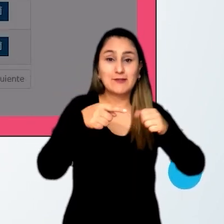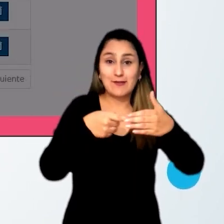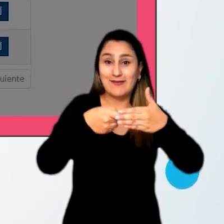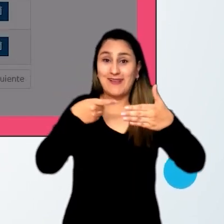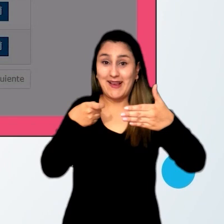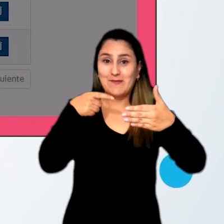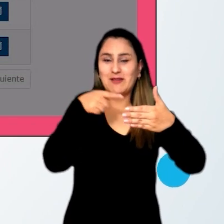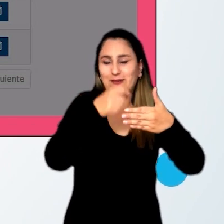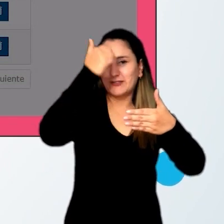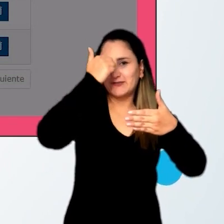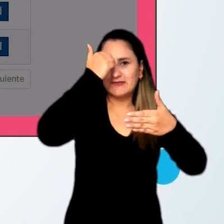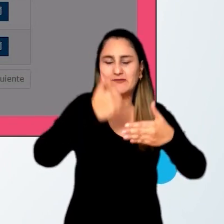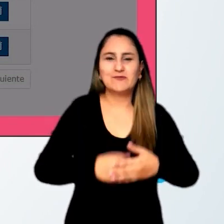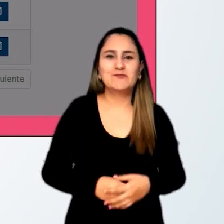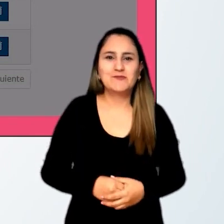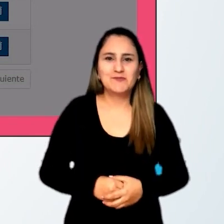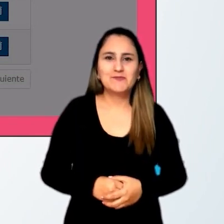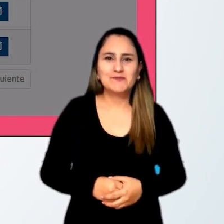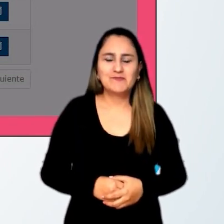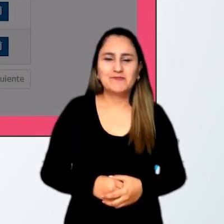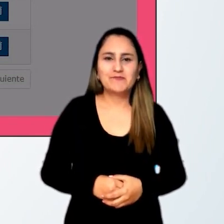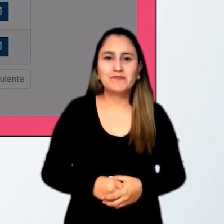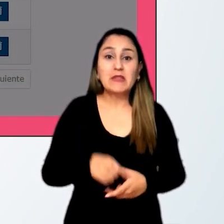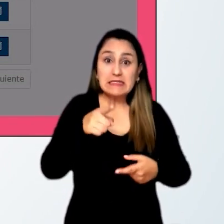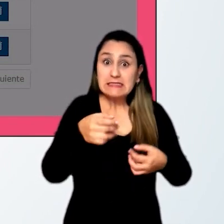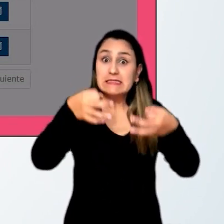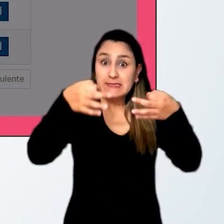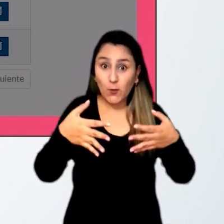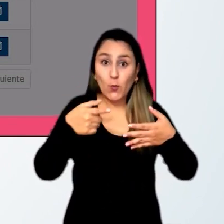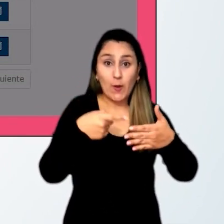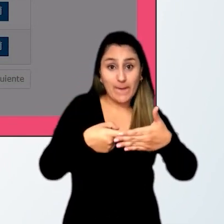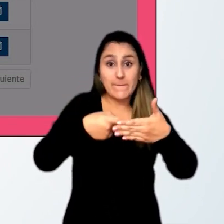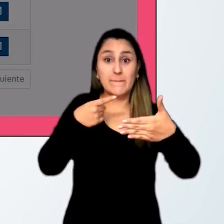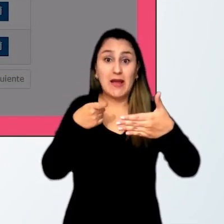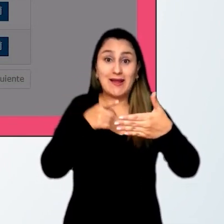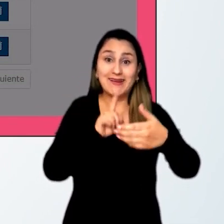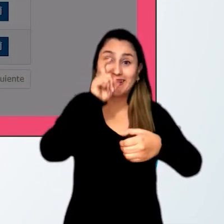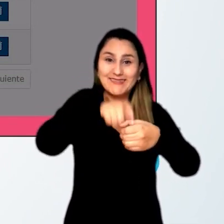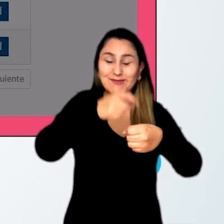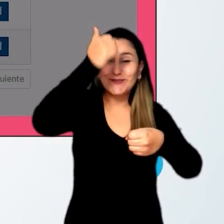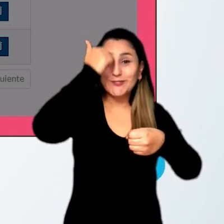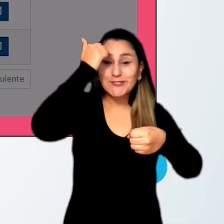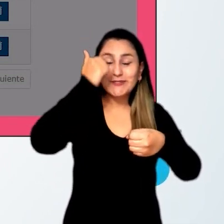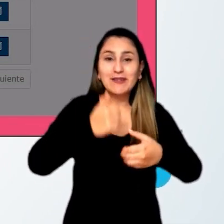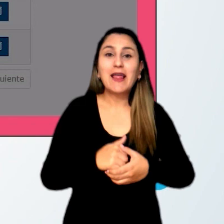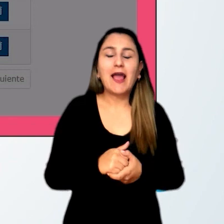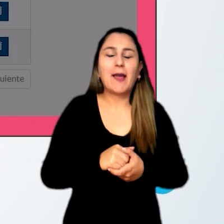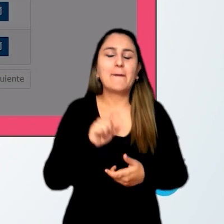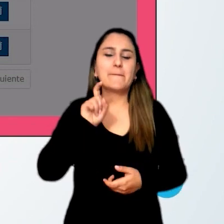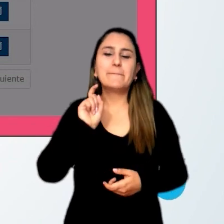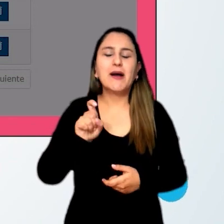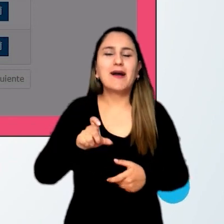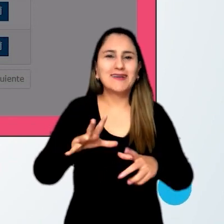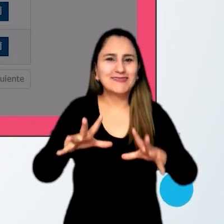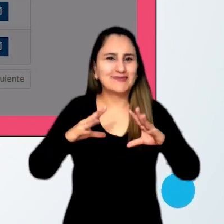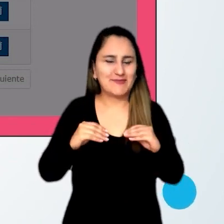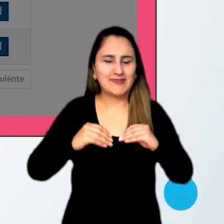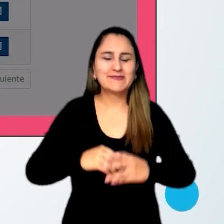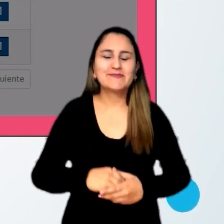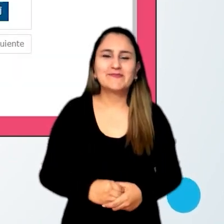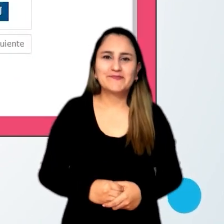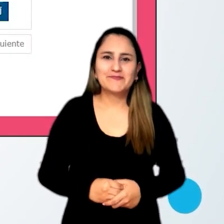acción eliminar docente. Si está seguro de eliminar el registro del docente, seleccione la opción